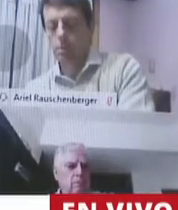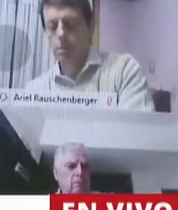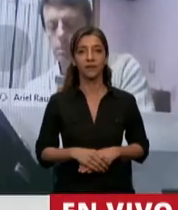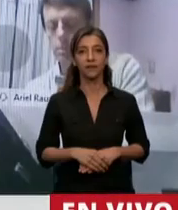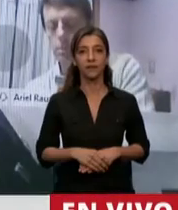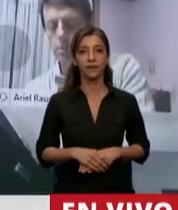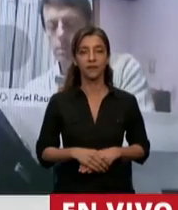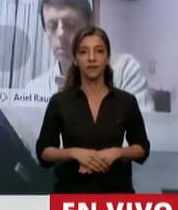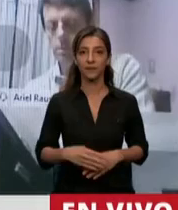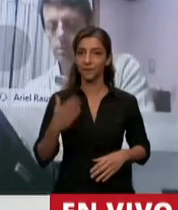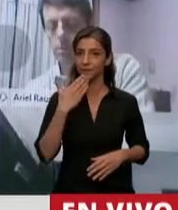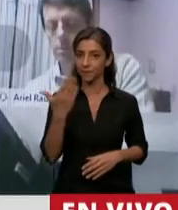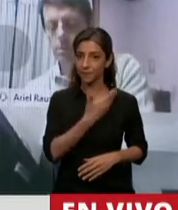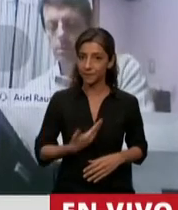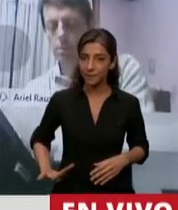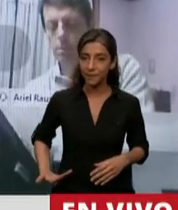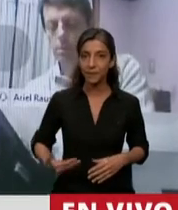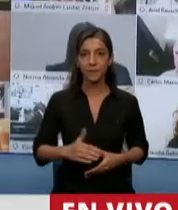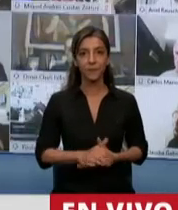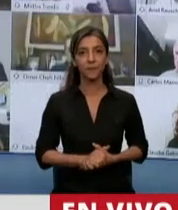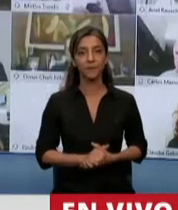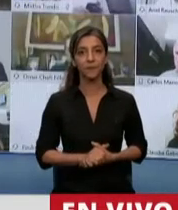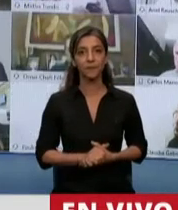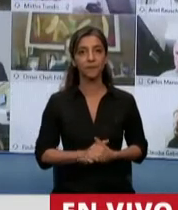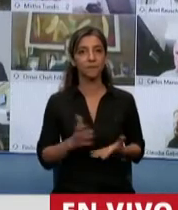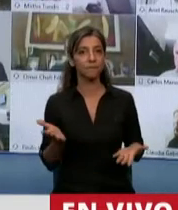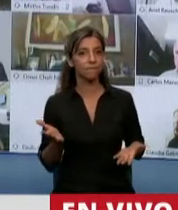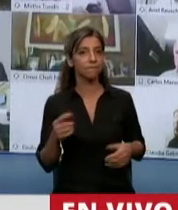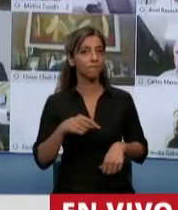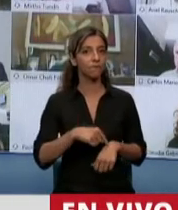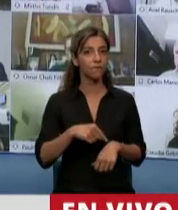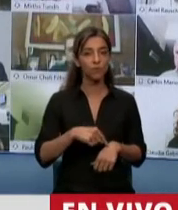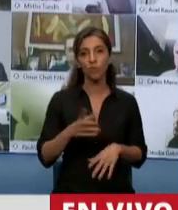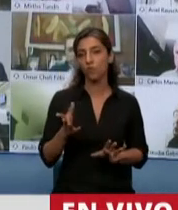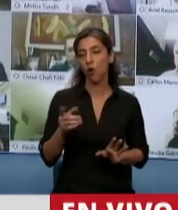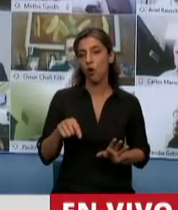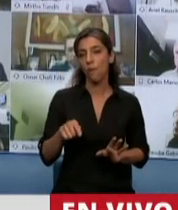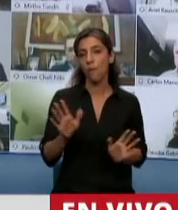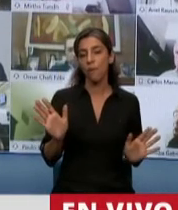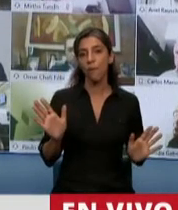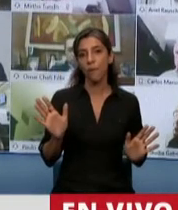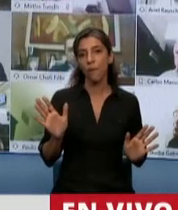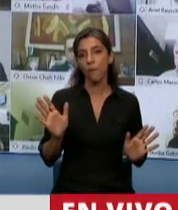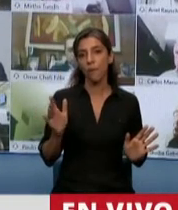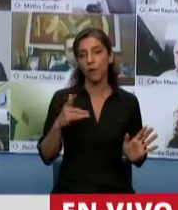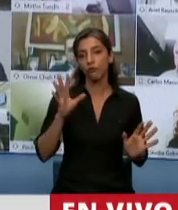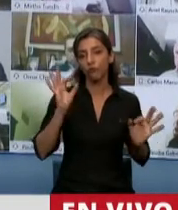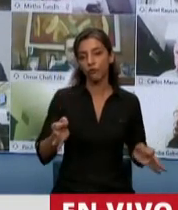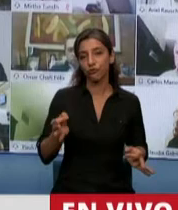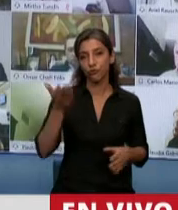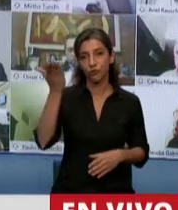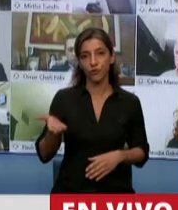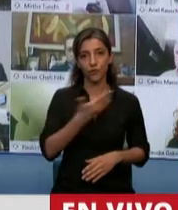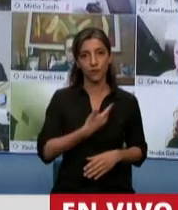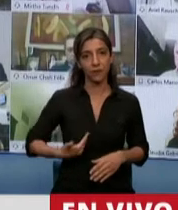Gracias, Presidenta. Bueno, más allá de que no estén en este momento en el estrado, pero solidarizarme con el